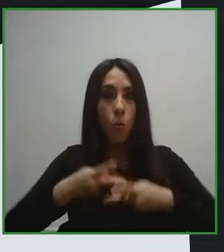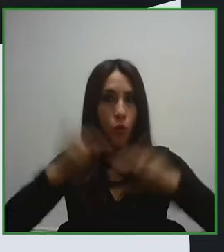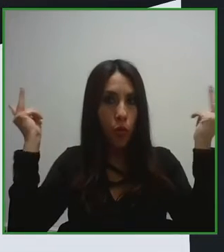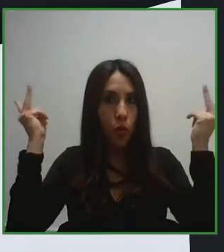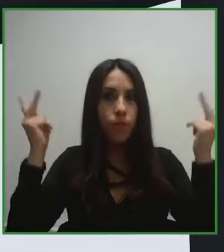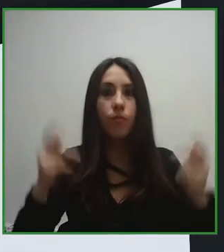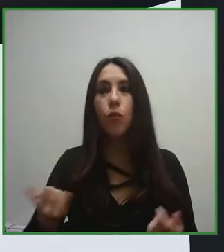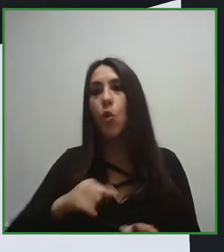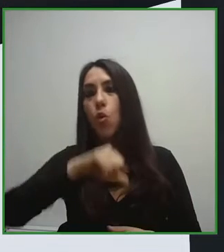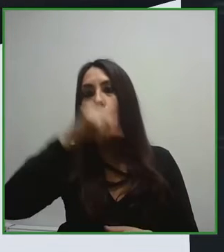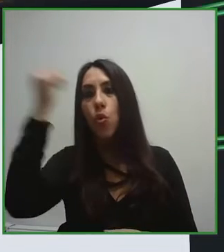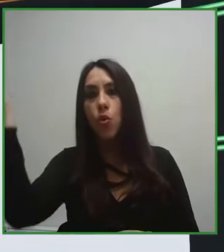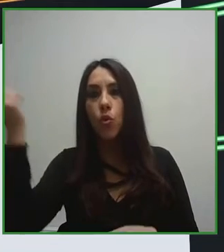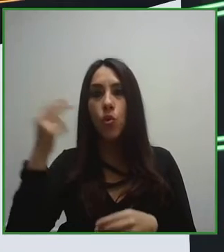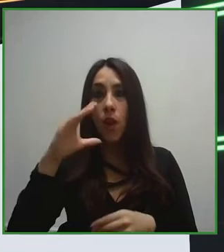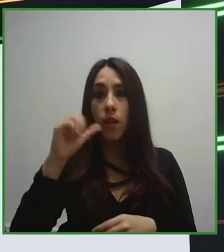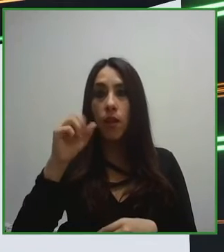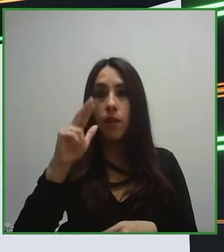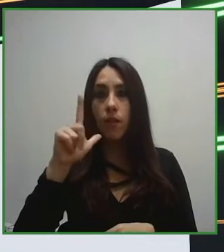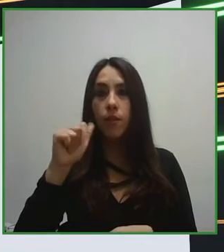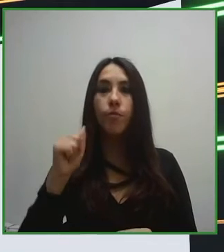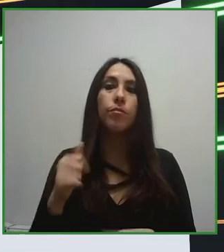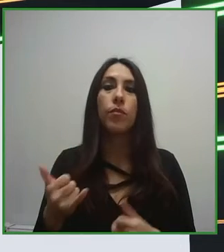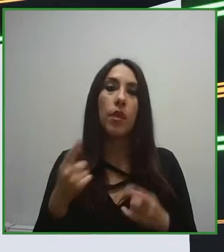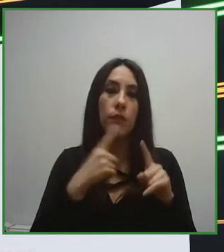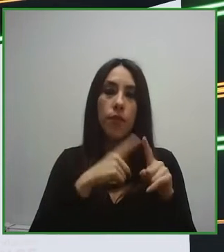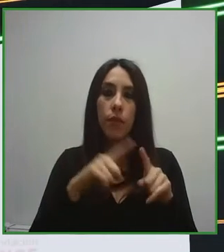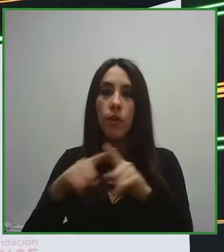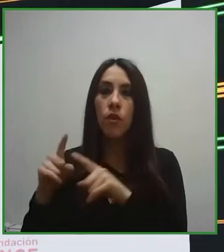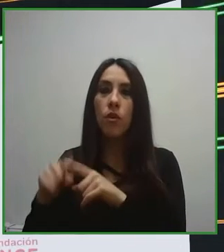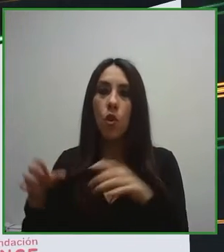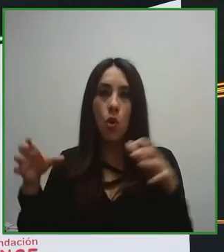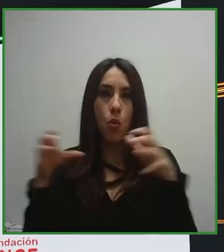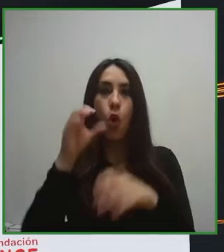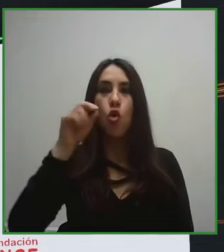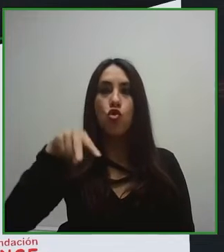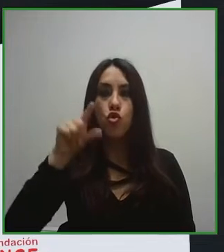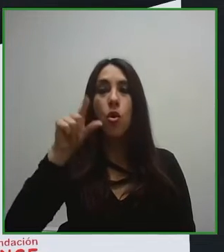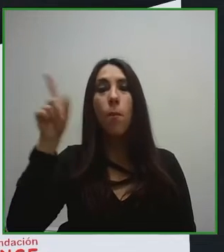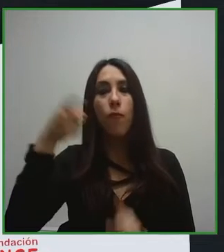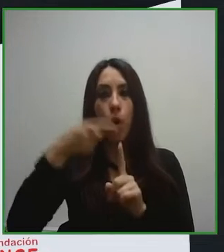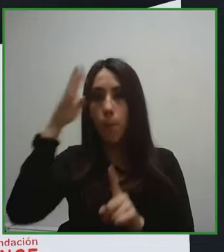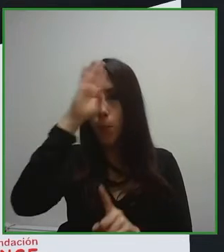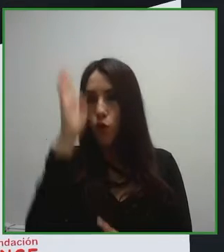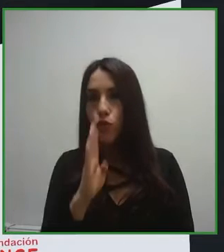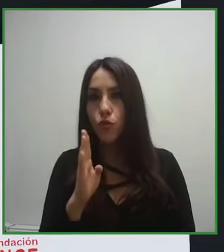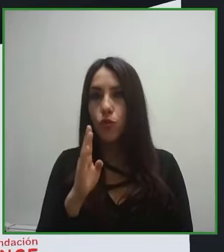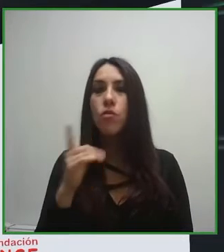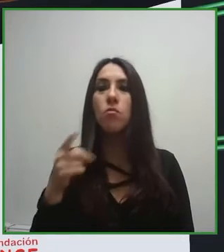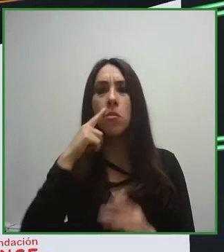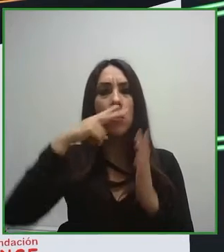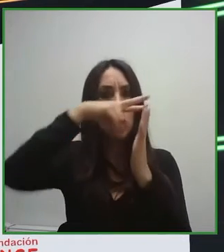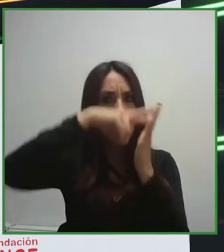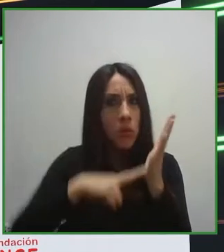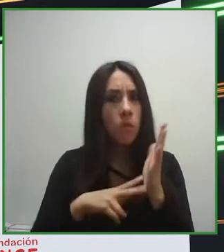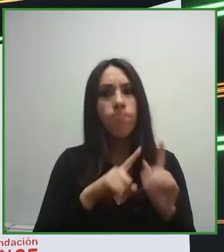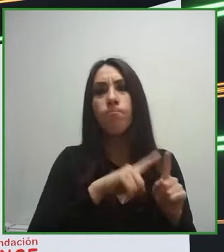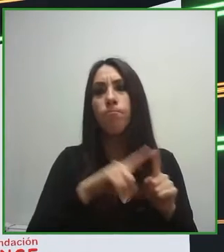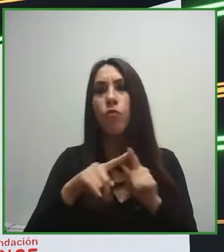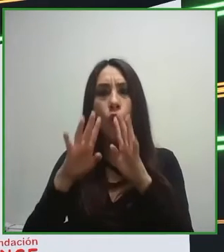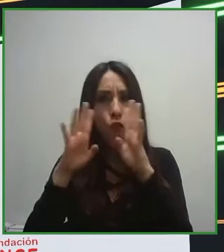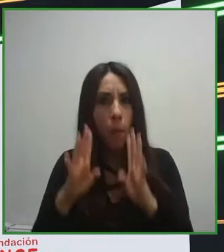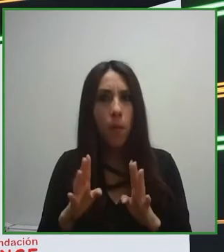ONG brasileña que desarrolla libros en múltiples formatos accesibles para facilitar y promover el acceso a la lectura de niños con